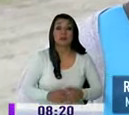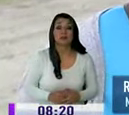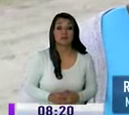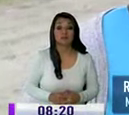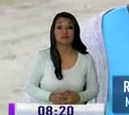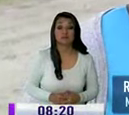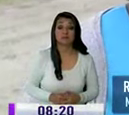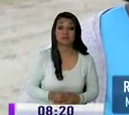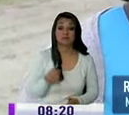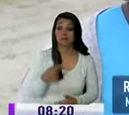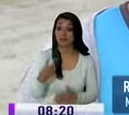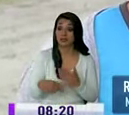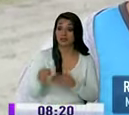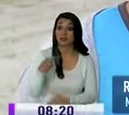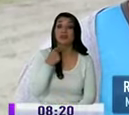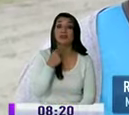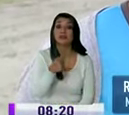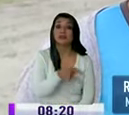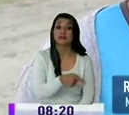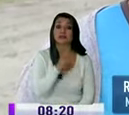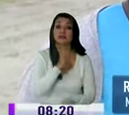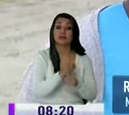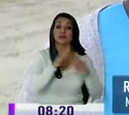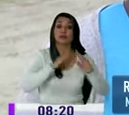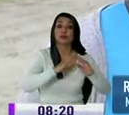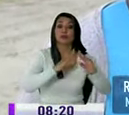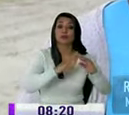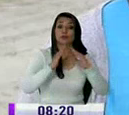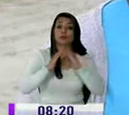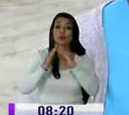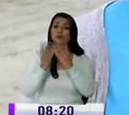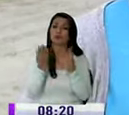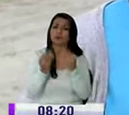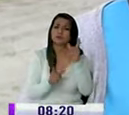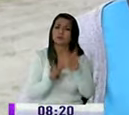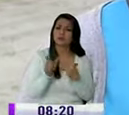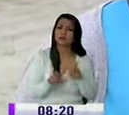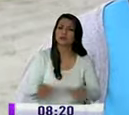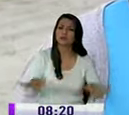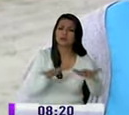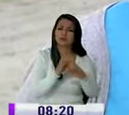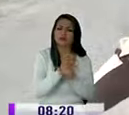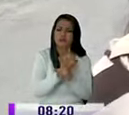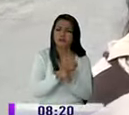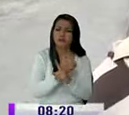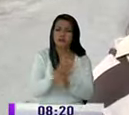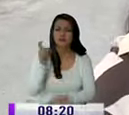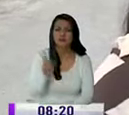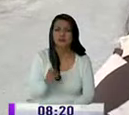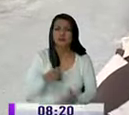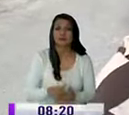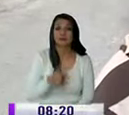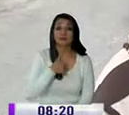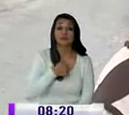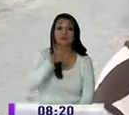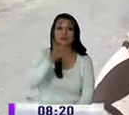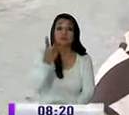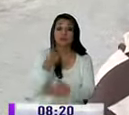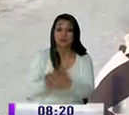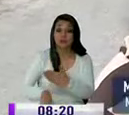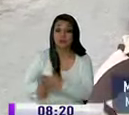como dice mi hija que aquí el conjunto hay bastantes personas con bastantes discapacidades yo tengo 5 hijos con